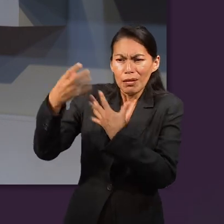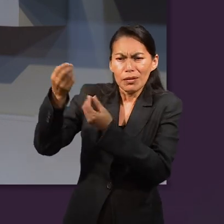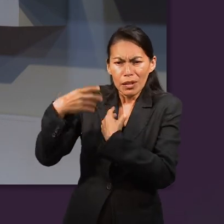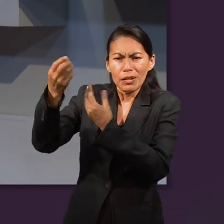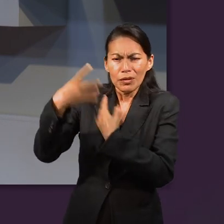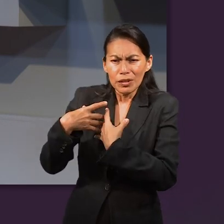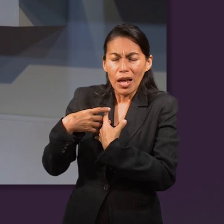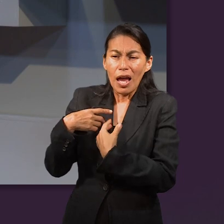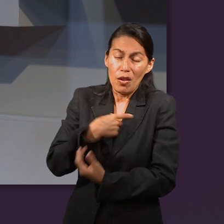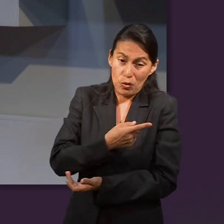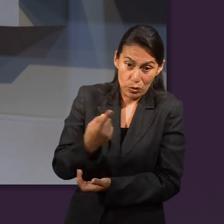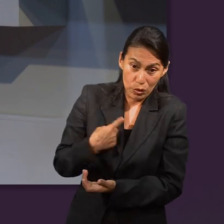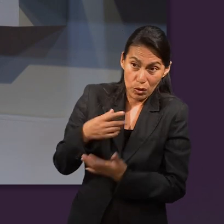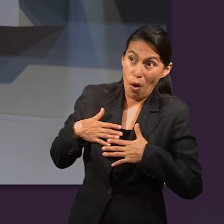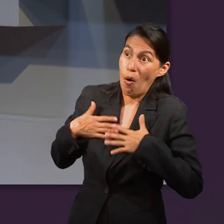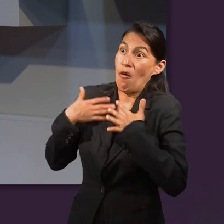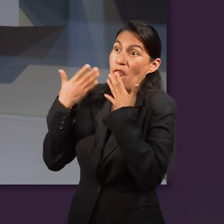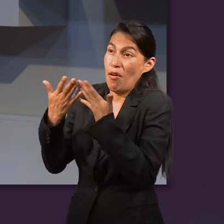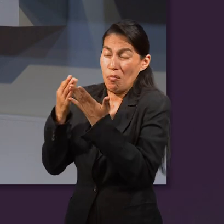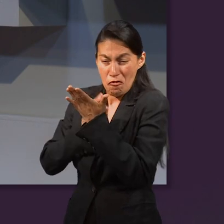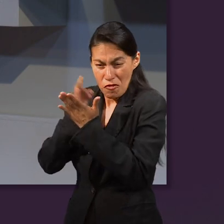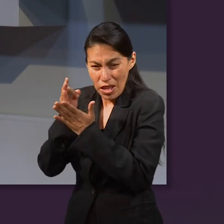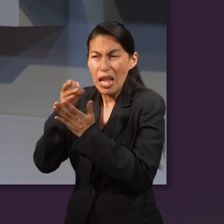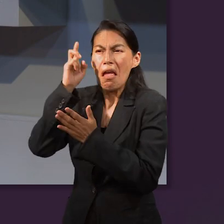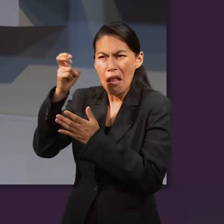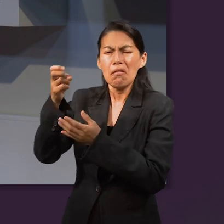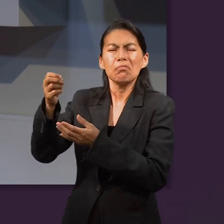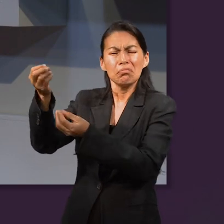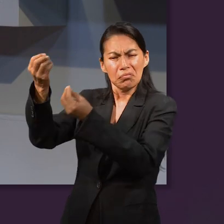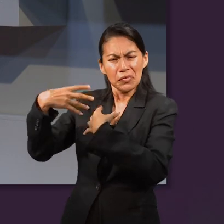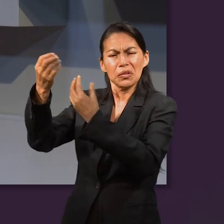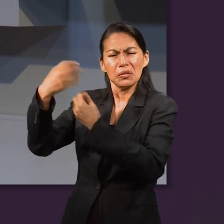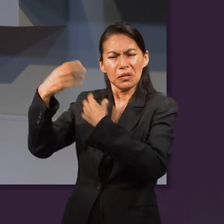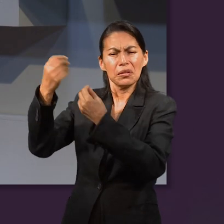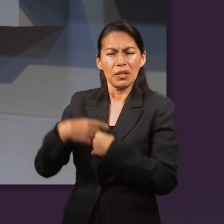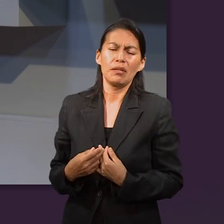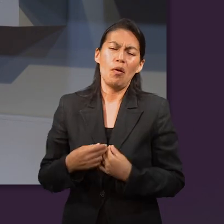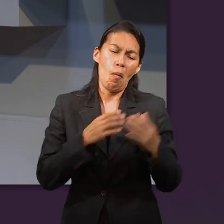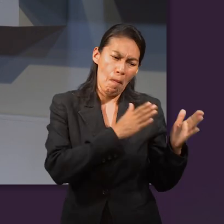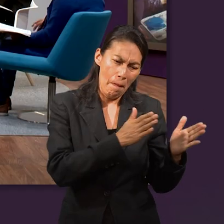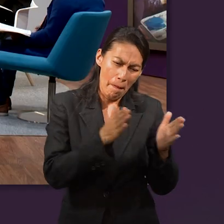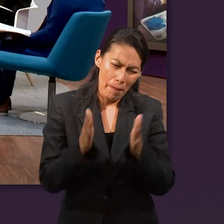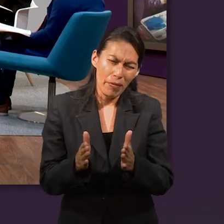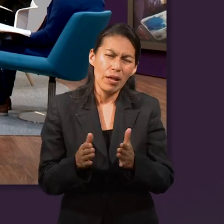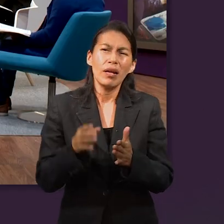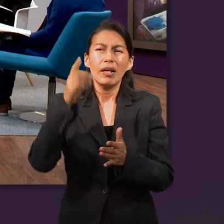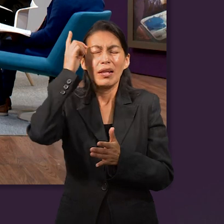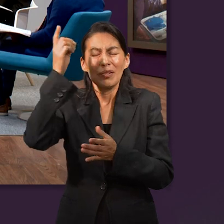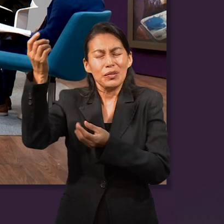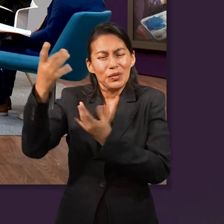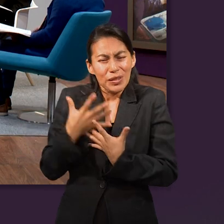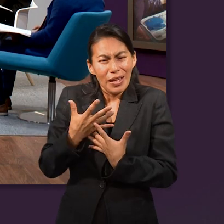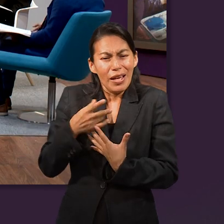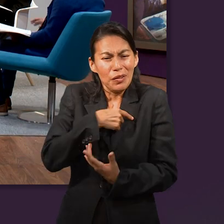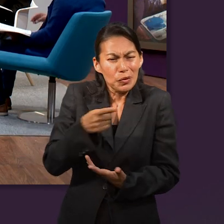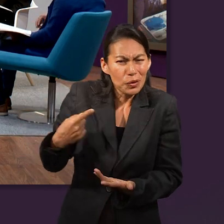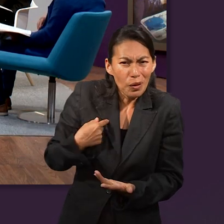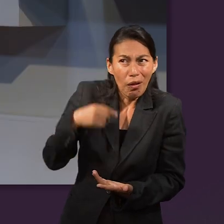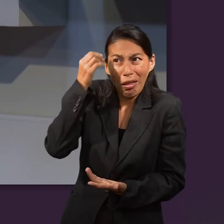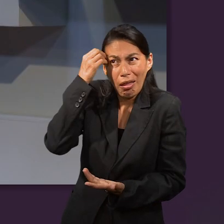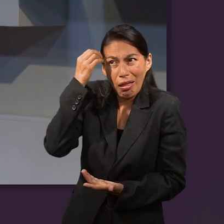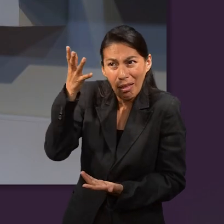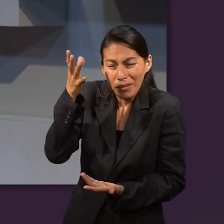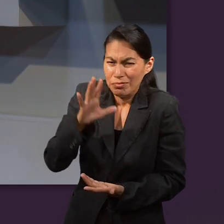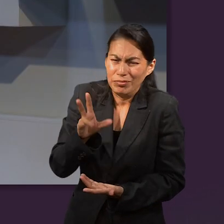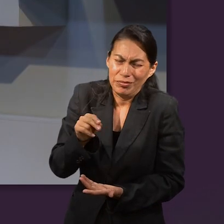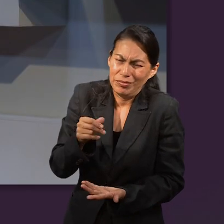prospera cuando nosotros confiamos en Él. Amén. Y hay un plan especial para nosotros. Es algo que nosotros no debemos de olvidar. De